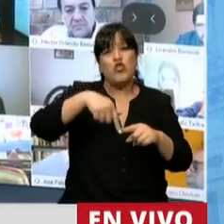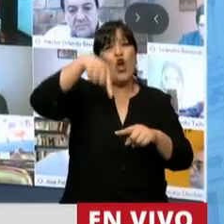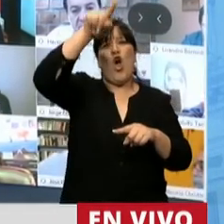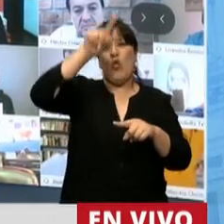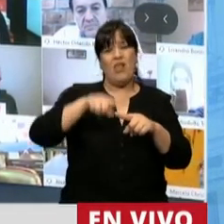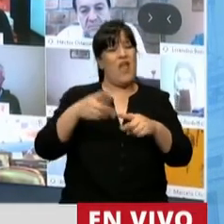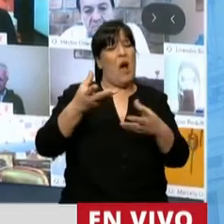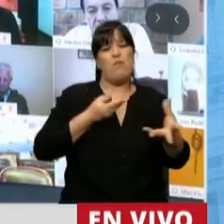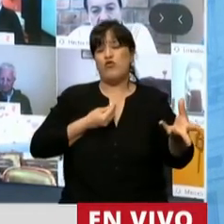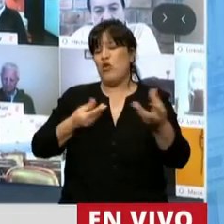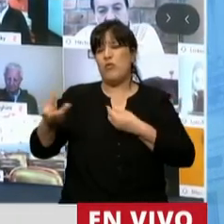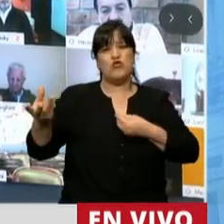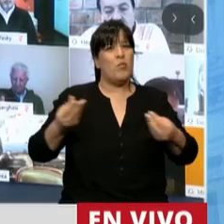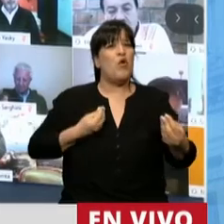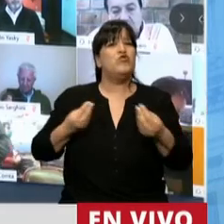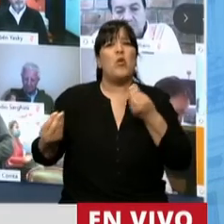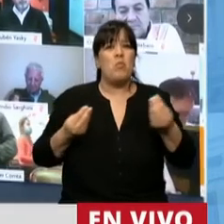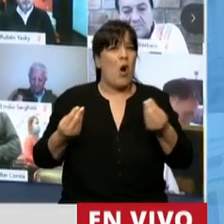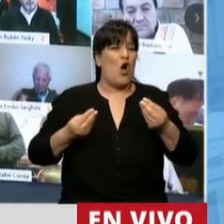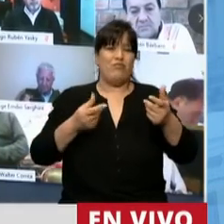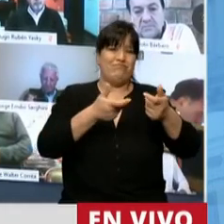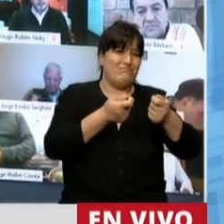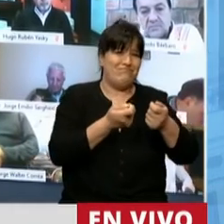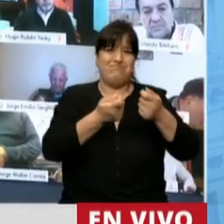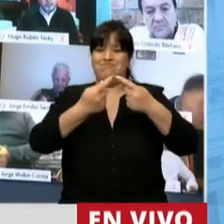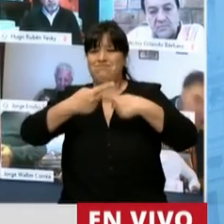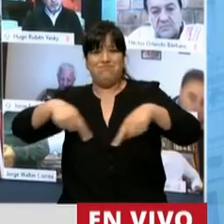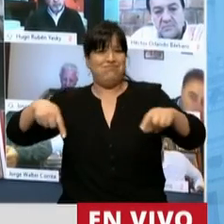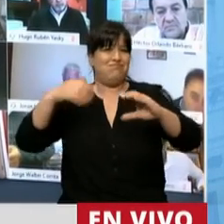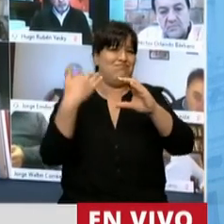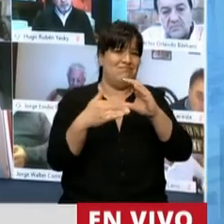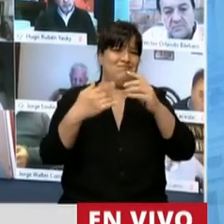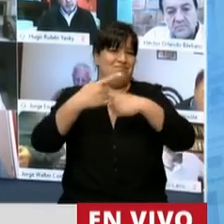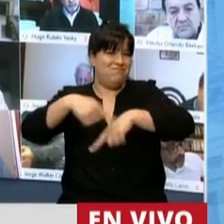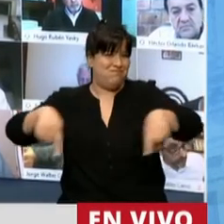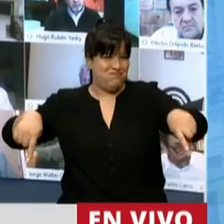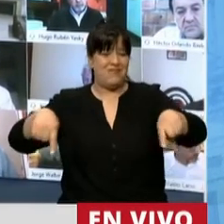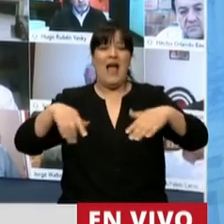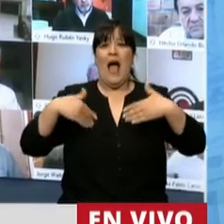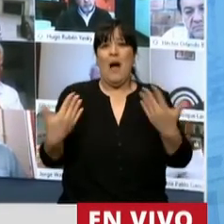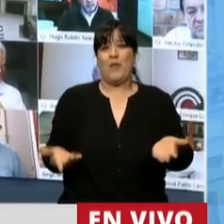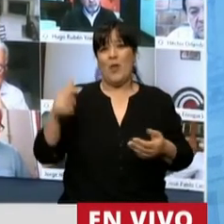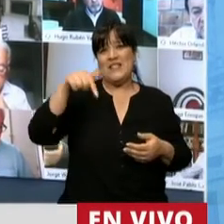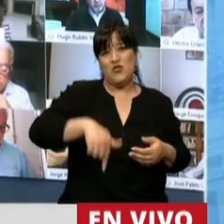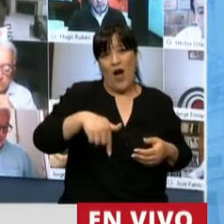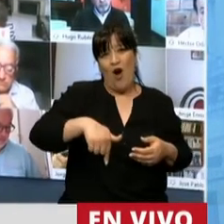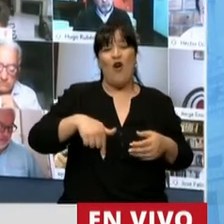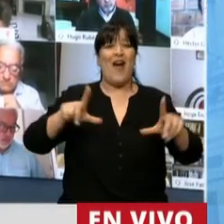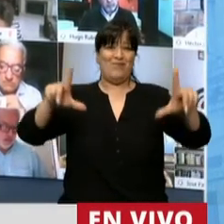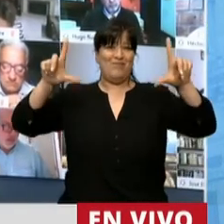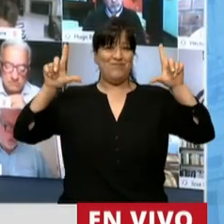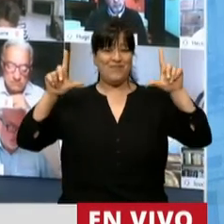el día por los distintos medios. Y aprovecho entonces esta instancia para